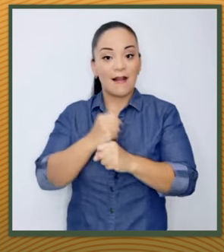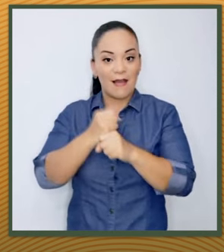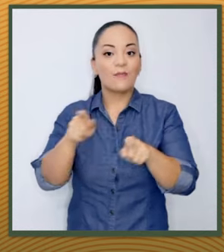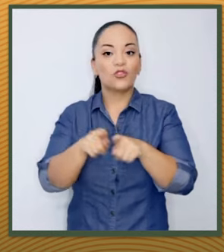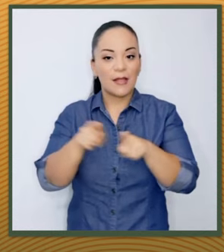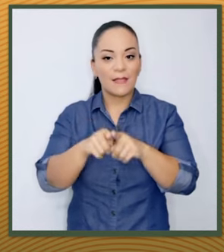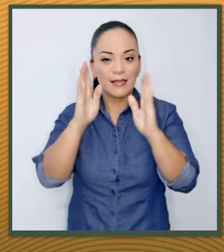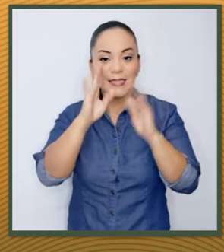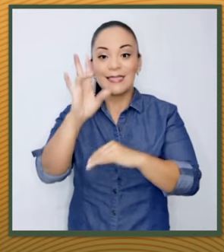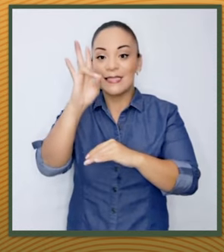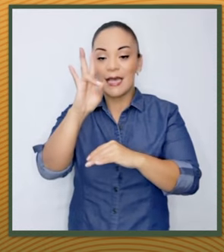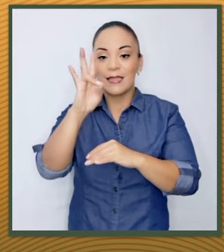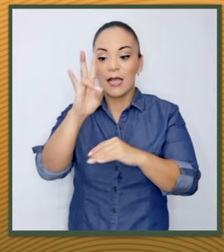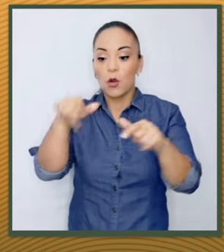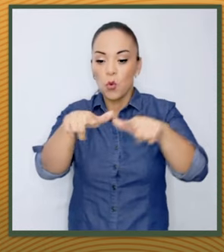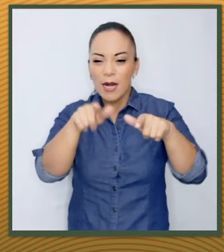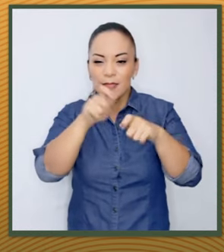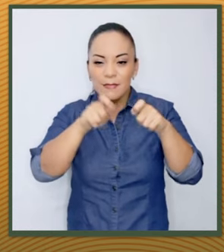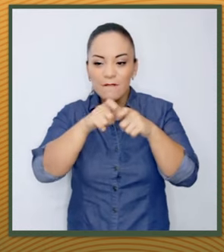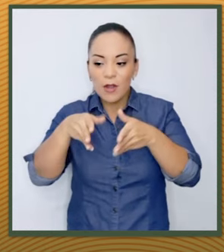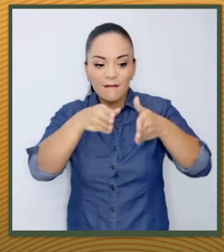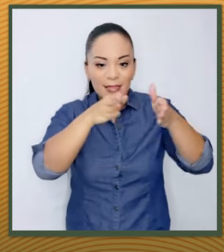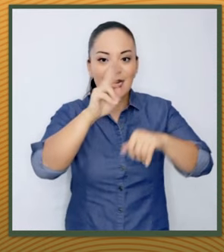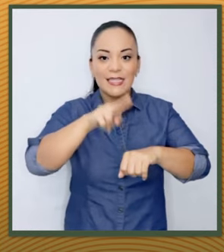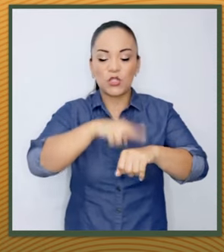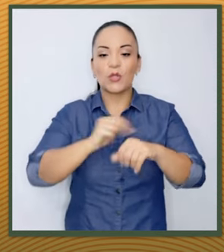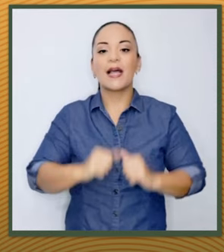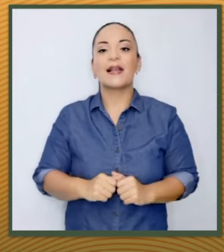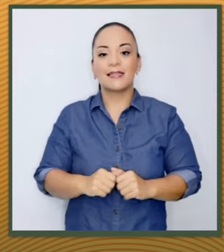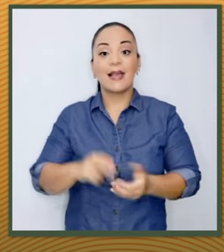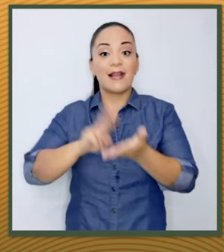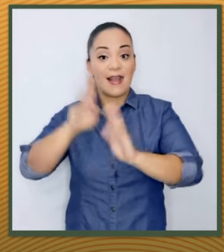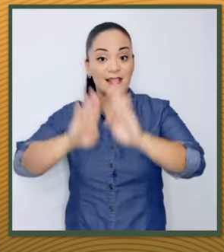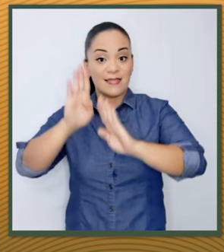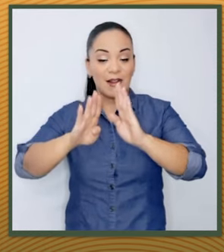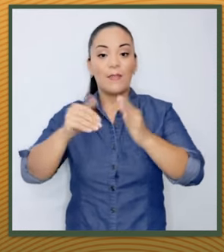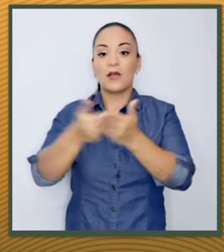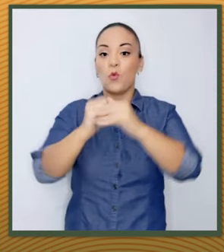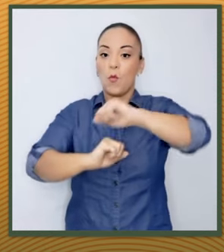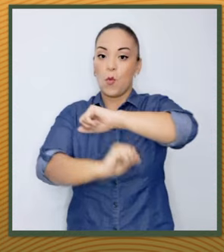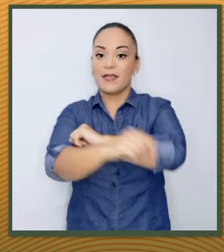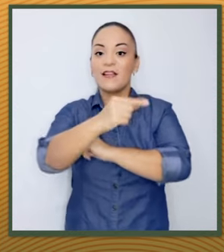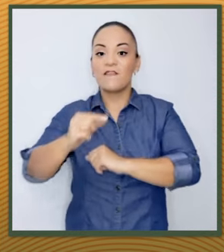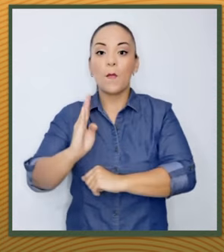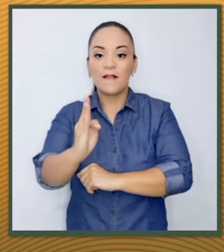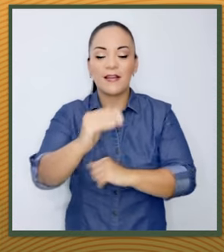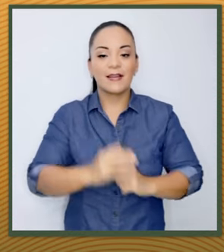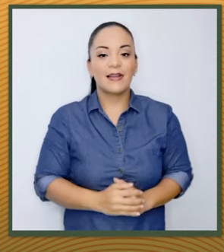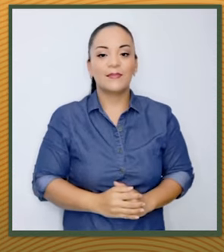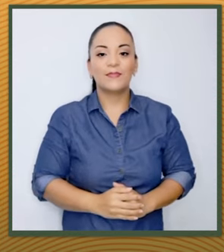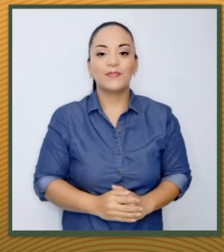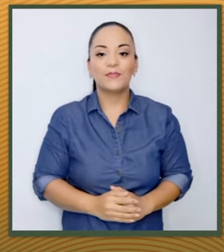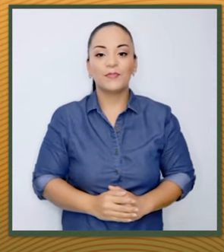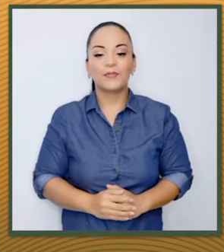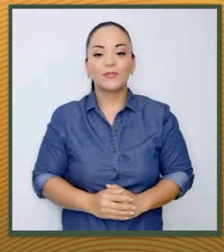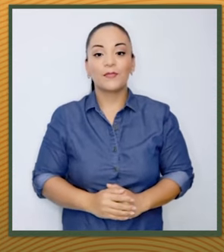además en la intervención de 7 puntos específicos en carreteras nacionales. Cartel licitatorio para la construcción del nuevo puente sobre el río Barranca. Una